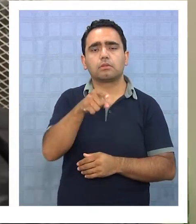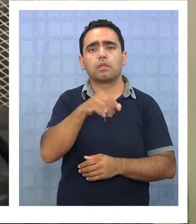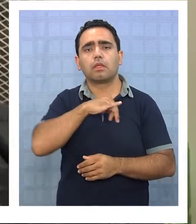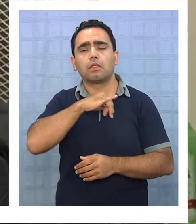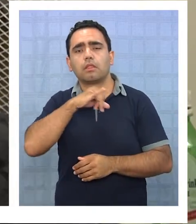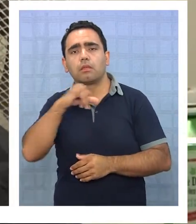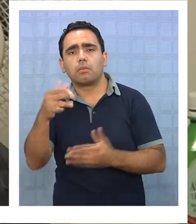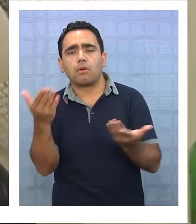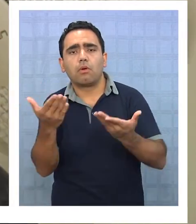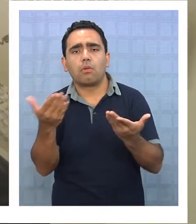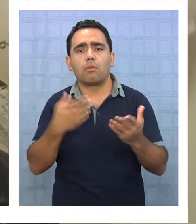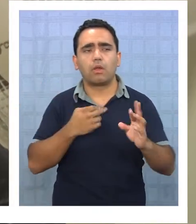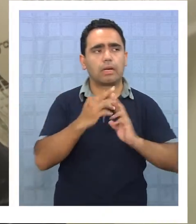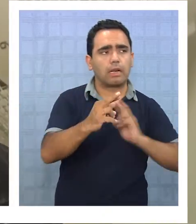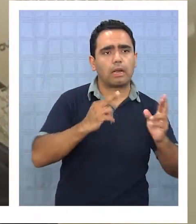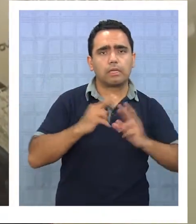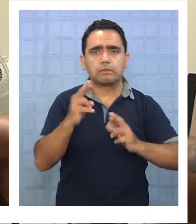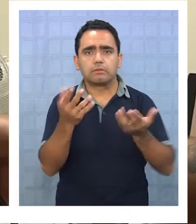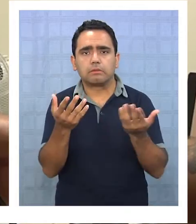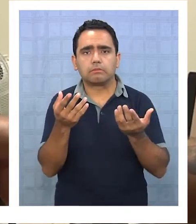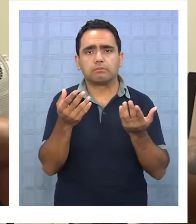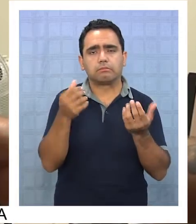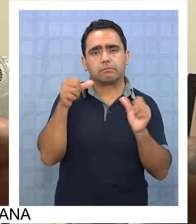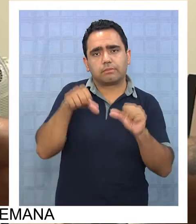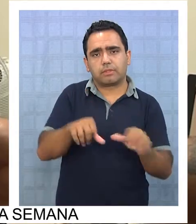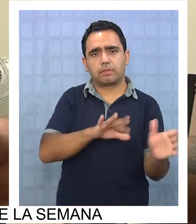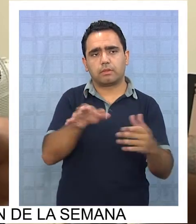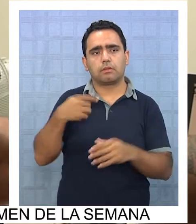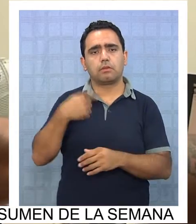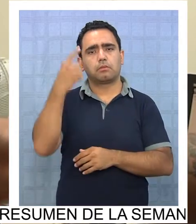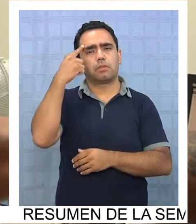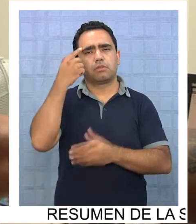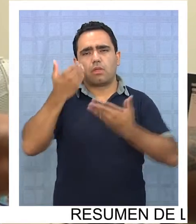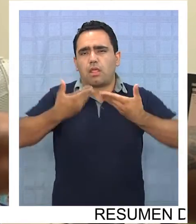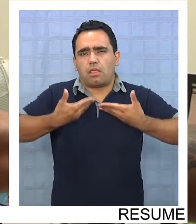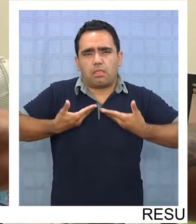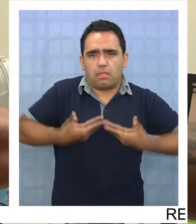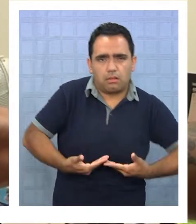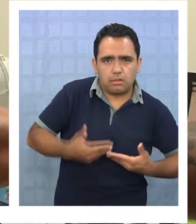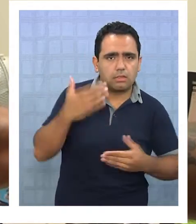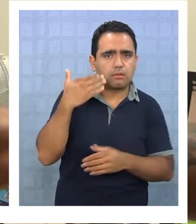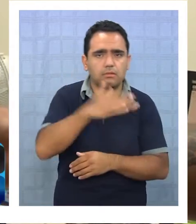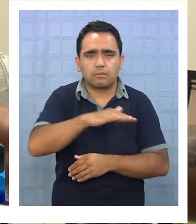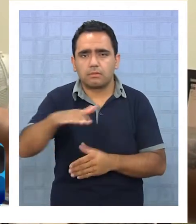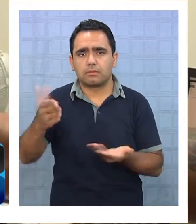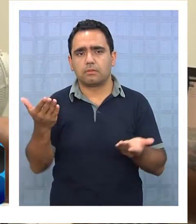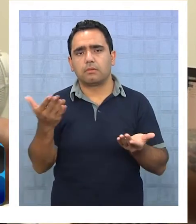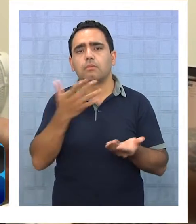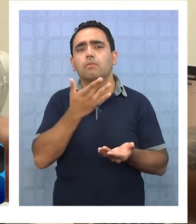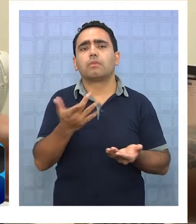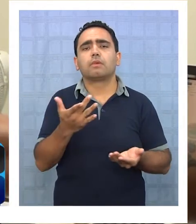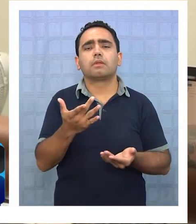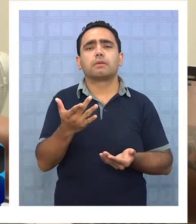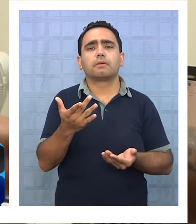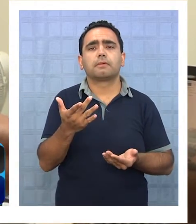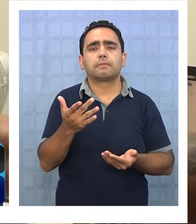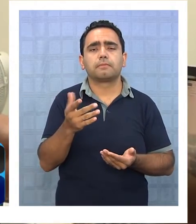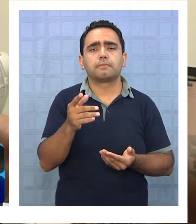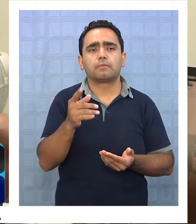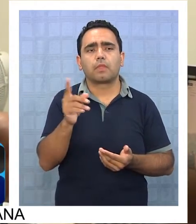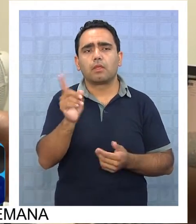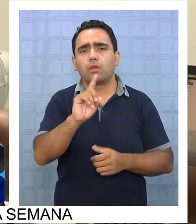influir en su capacidad de relacionarse. Creo que es una carga excesiva para los niños, porque no